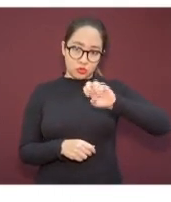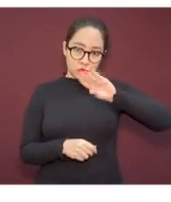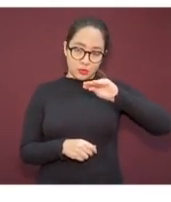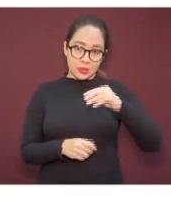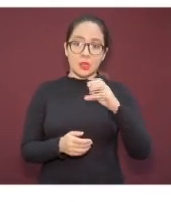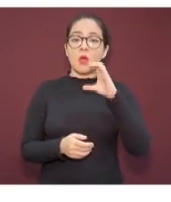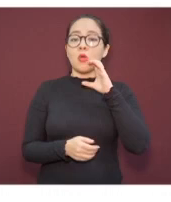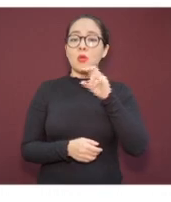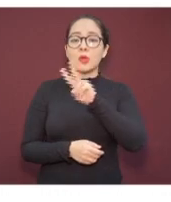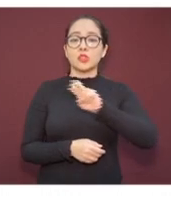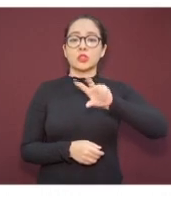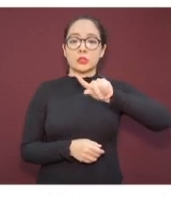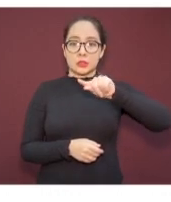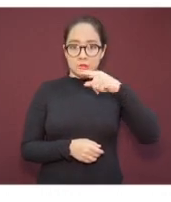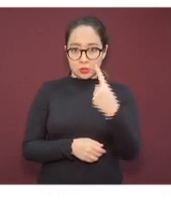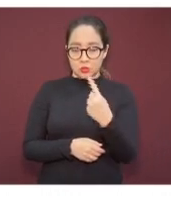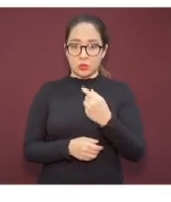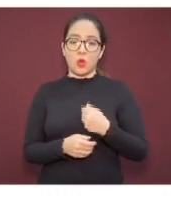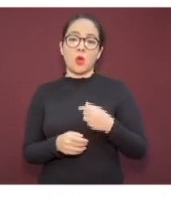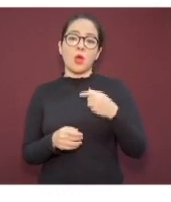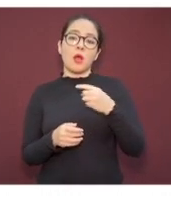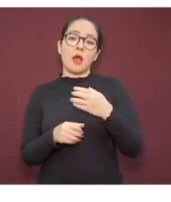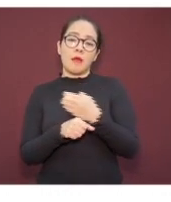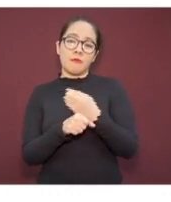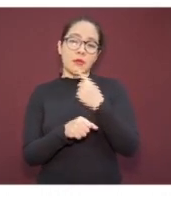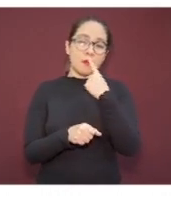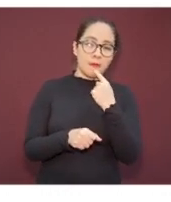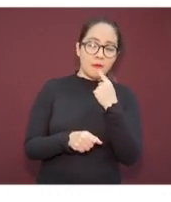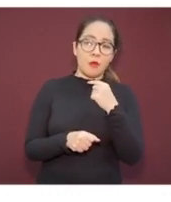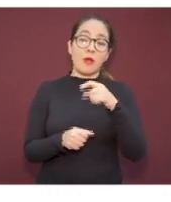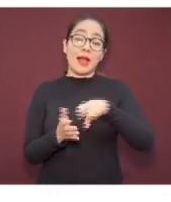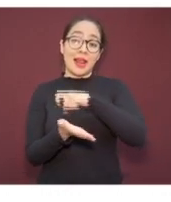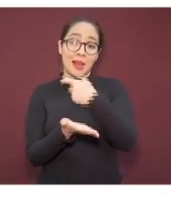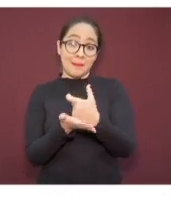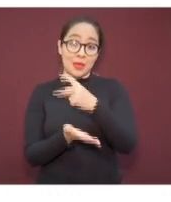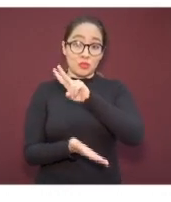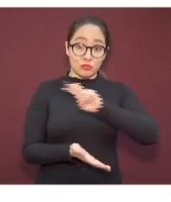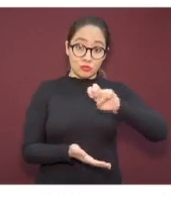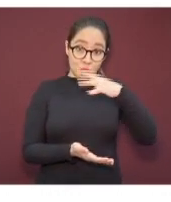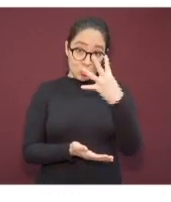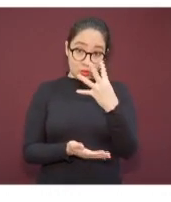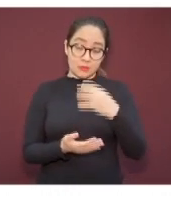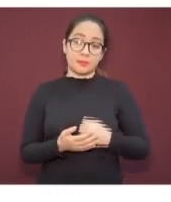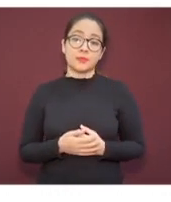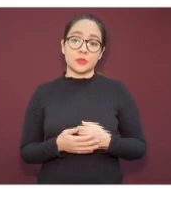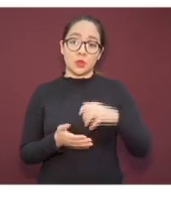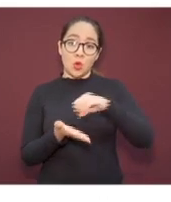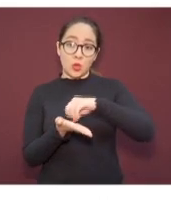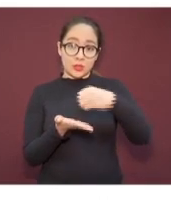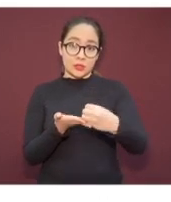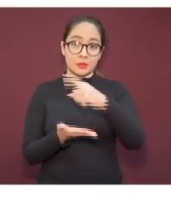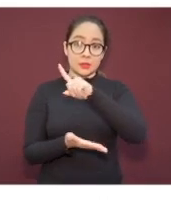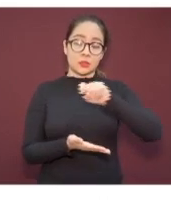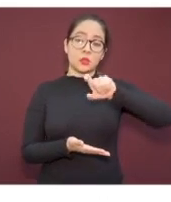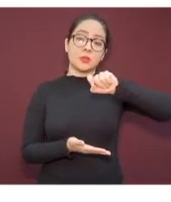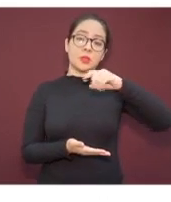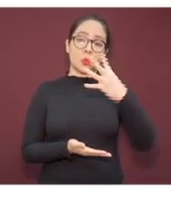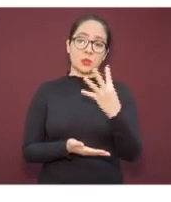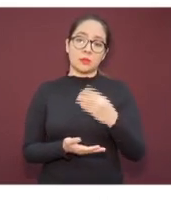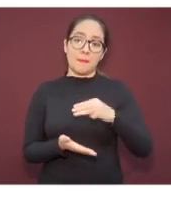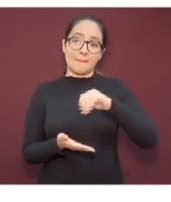271. Color Ladrillo, Jalapa, ya con 204. Orizaba, 124.